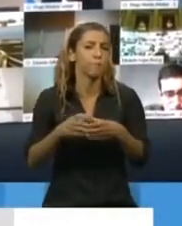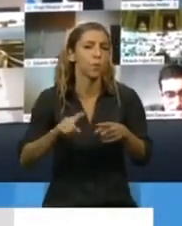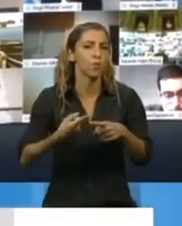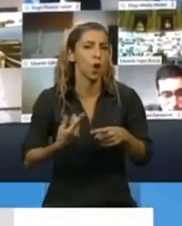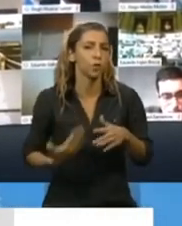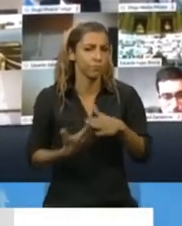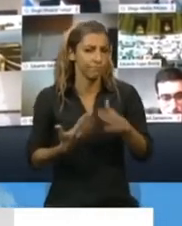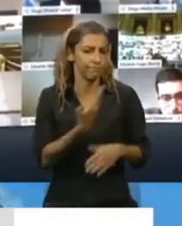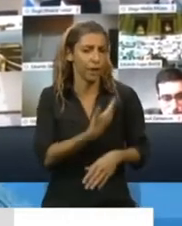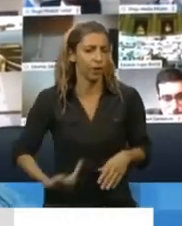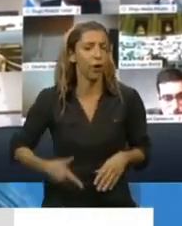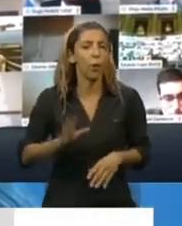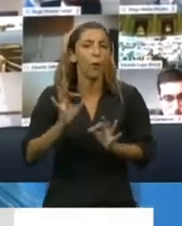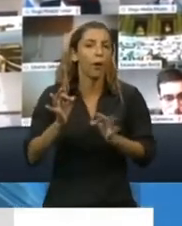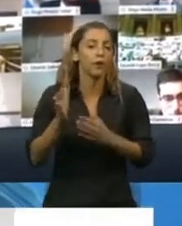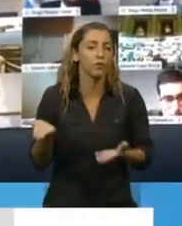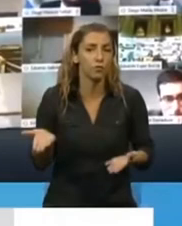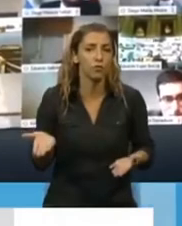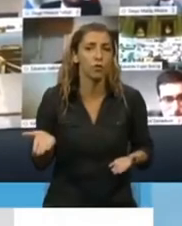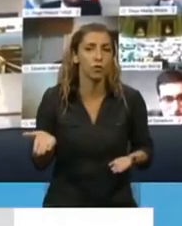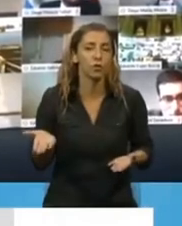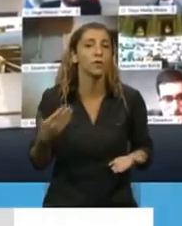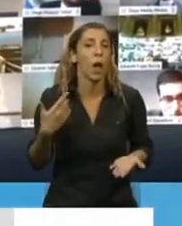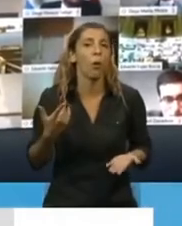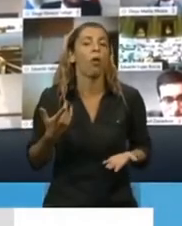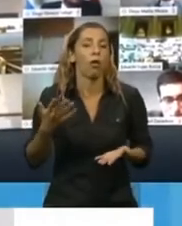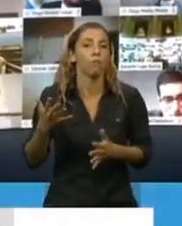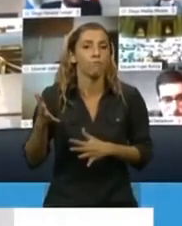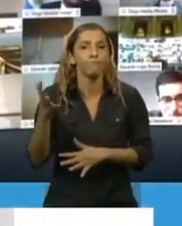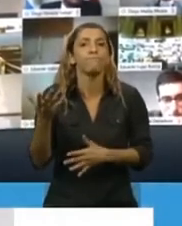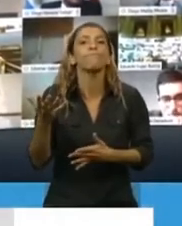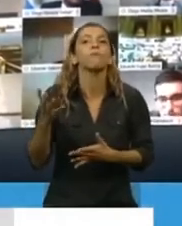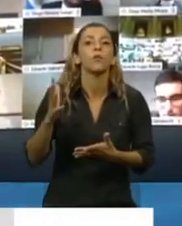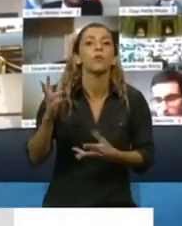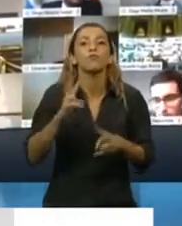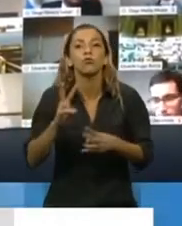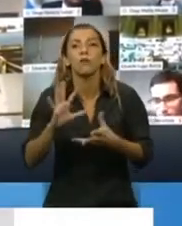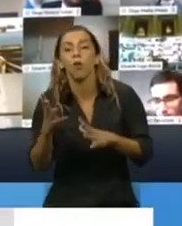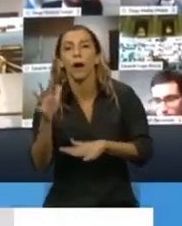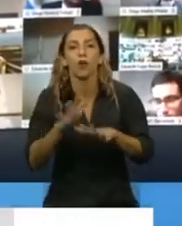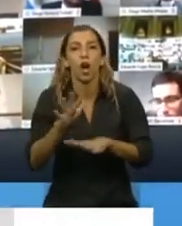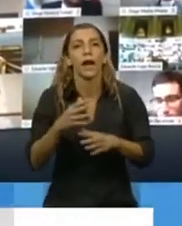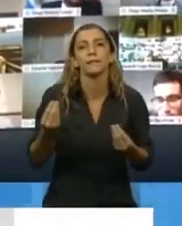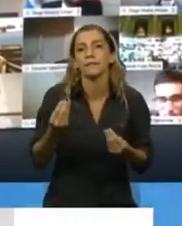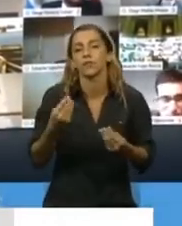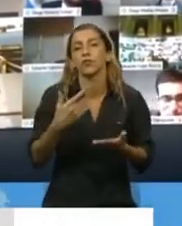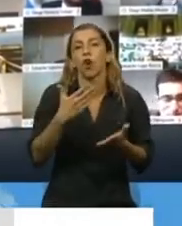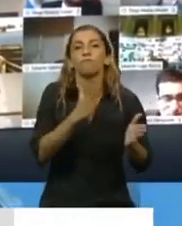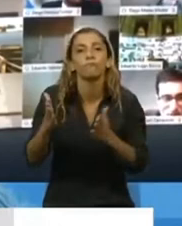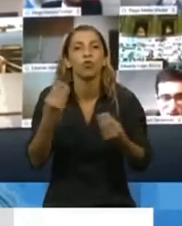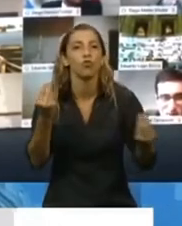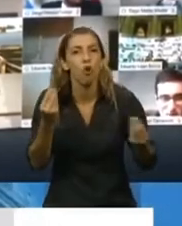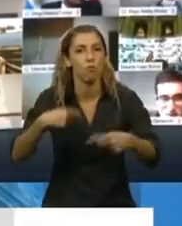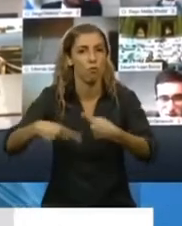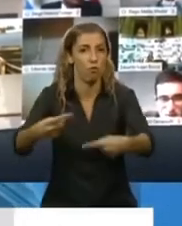totalmente superada la disquisición que el que ordena las cosas no es el mercado, sino que es el Estado. Y por suerte